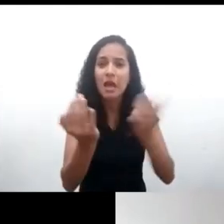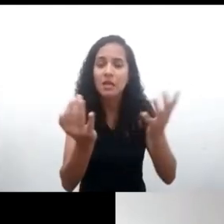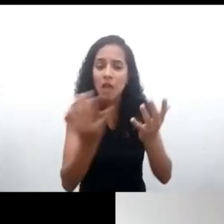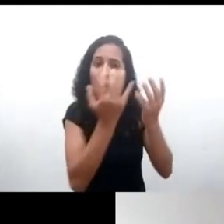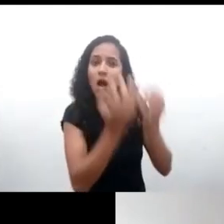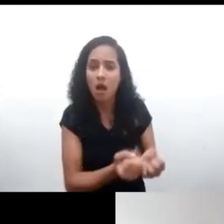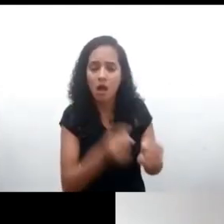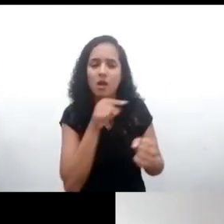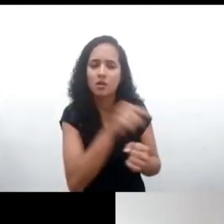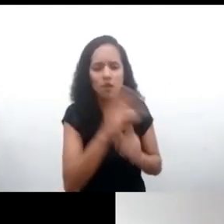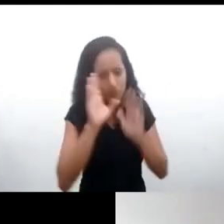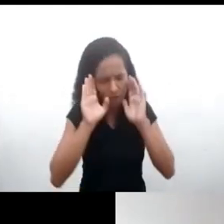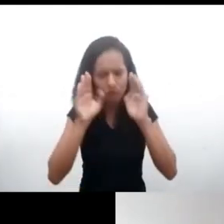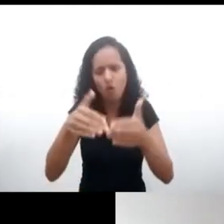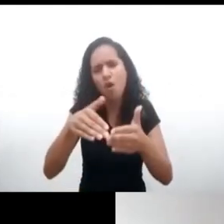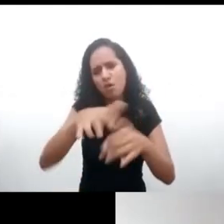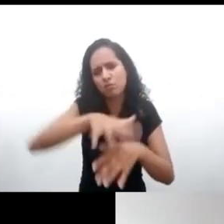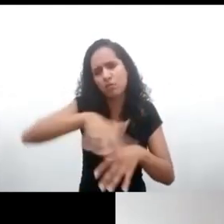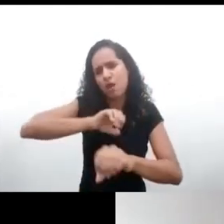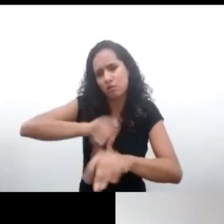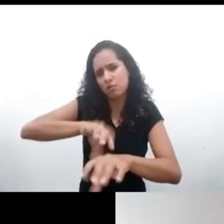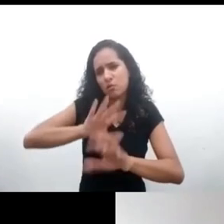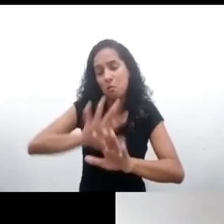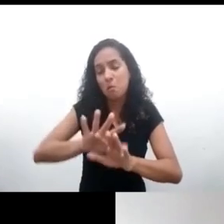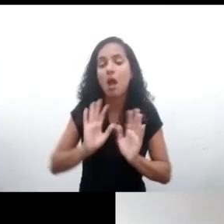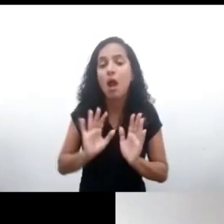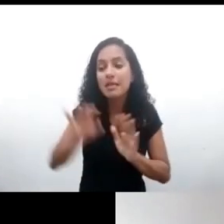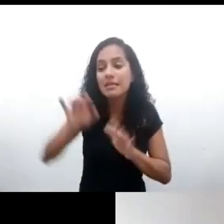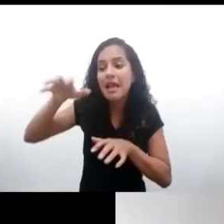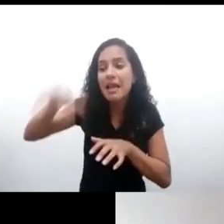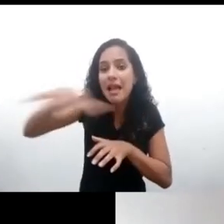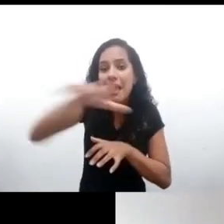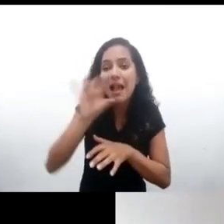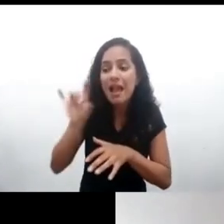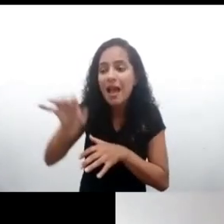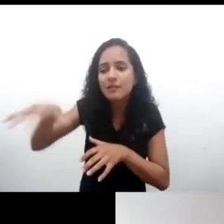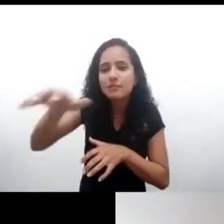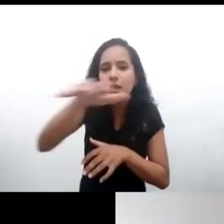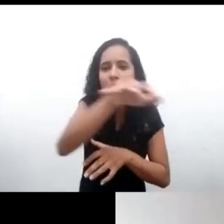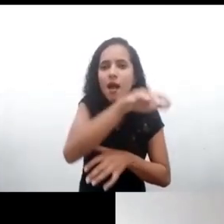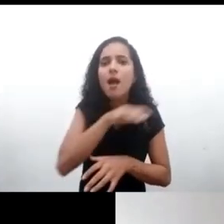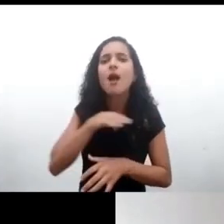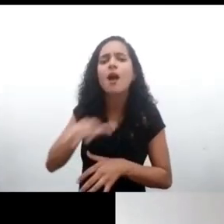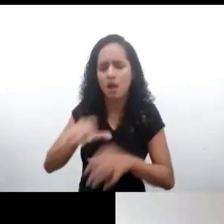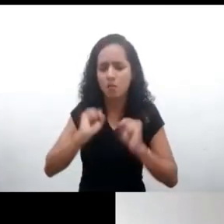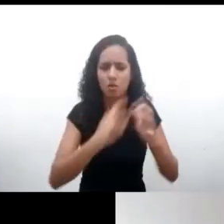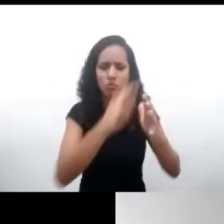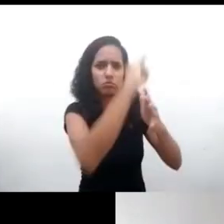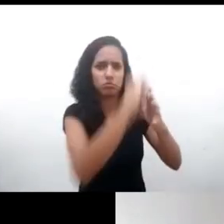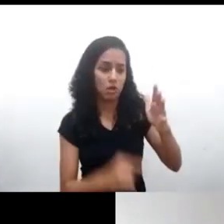absolutamente central, pero en cada uno de los aspectos que se plantean en el documento, y teniendo en cuenta que el Estado debe ser el principal